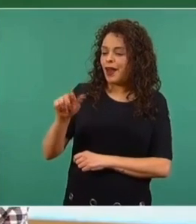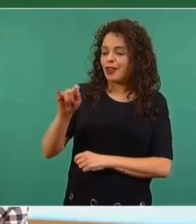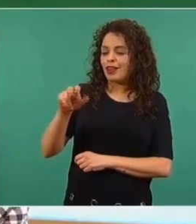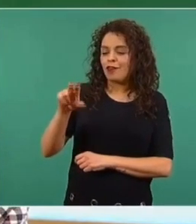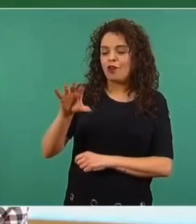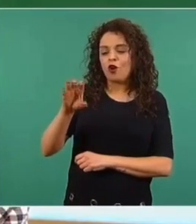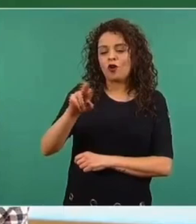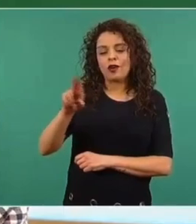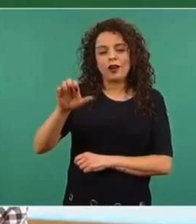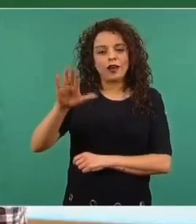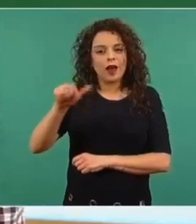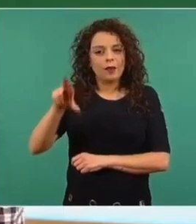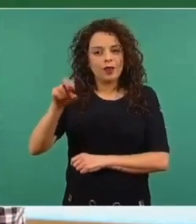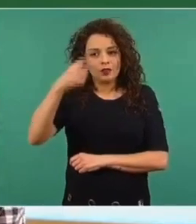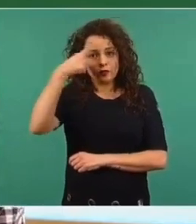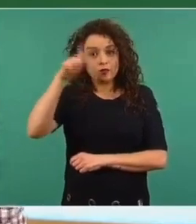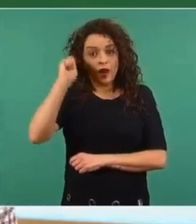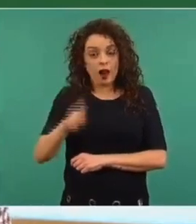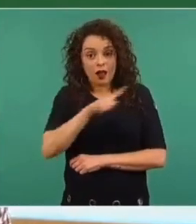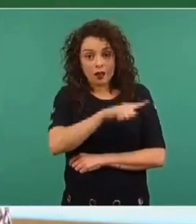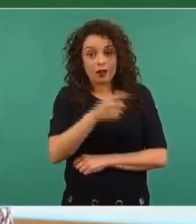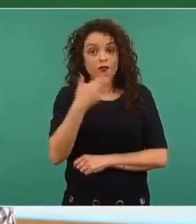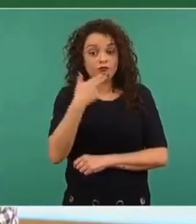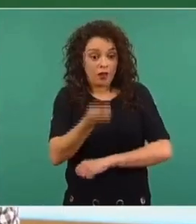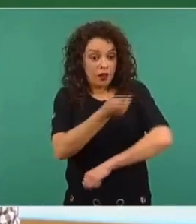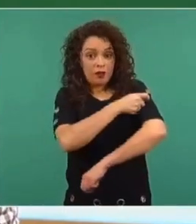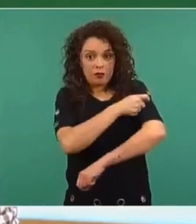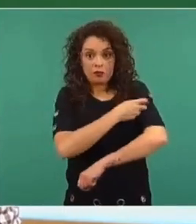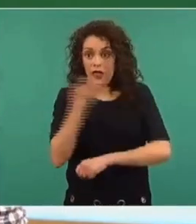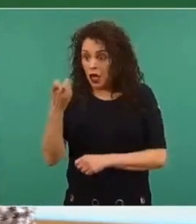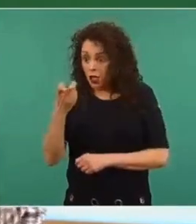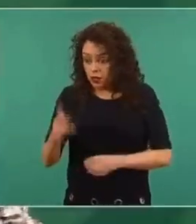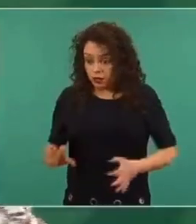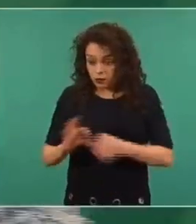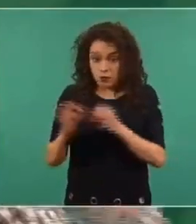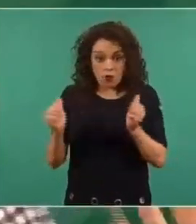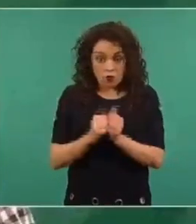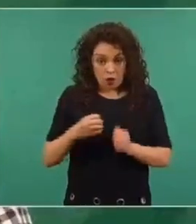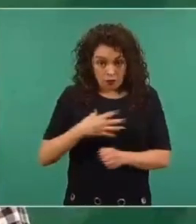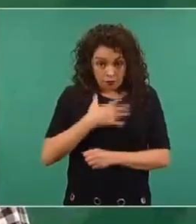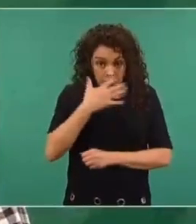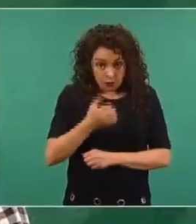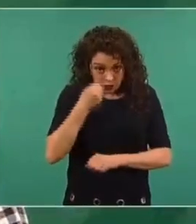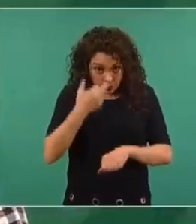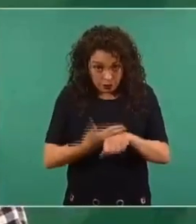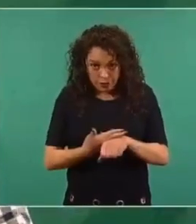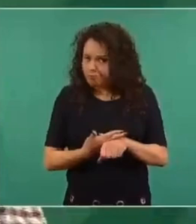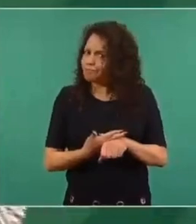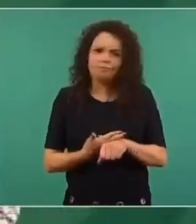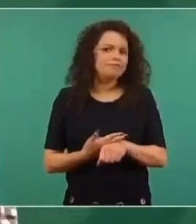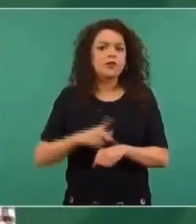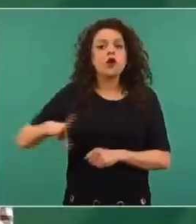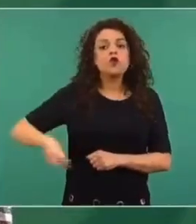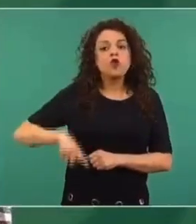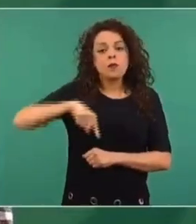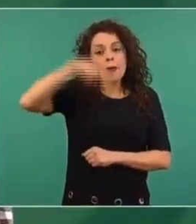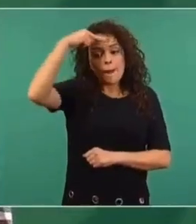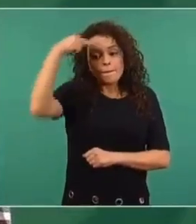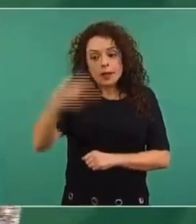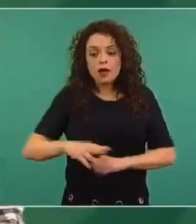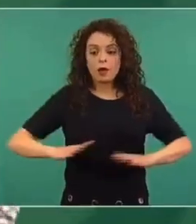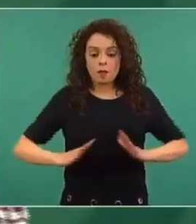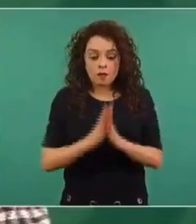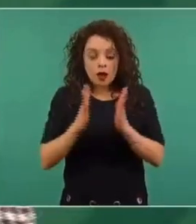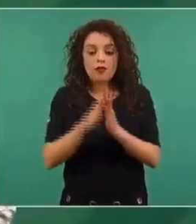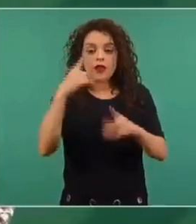COVID-19 no es un operativo de la Secretaría de Bienestar, es un operativo del Gobierno de México donde participa la Secretaría de